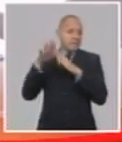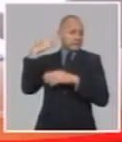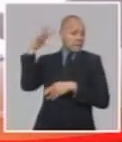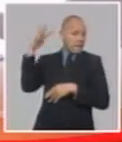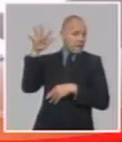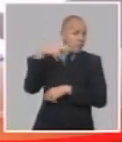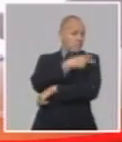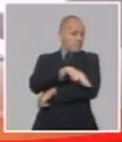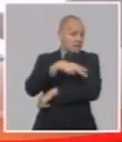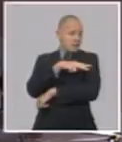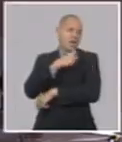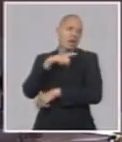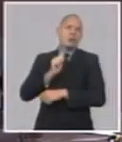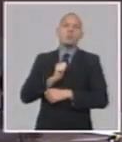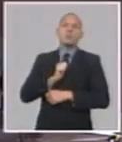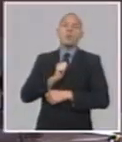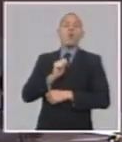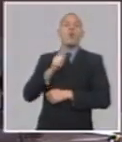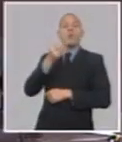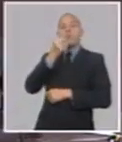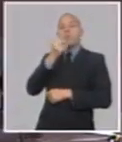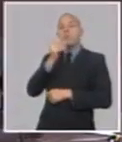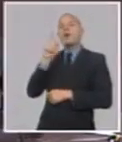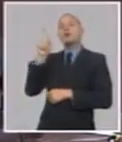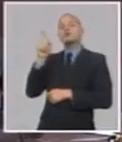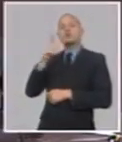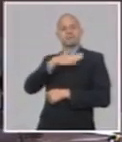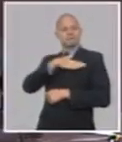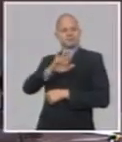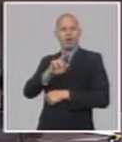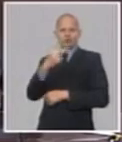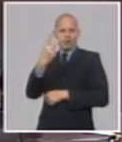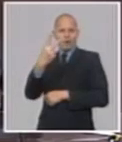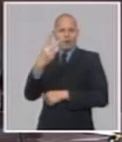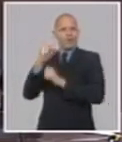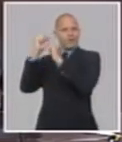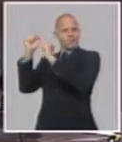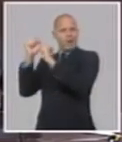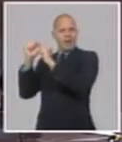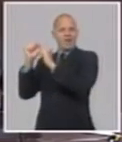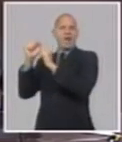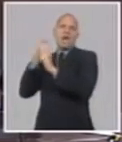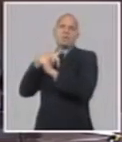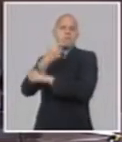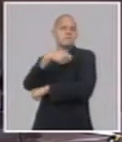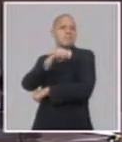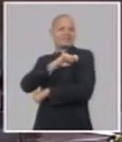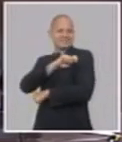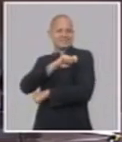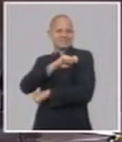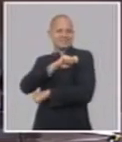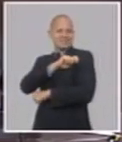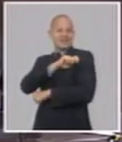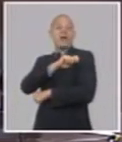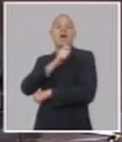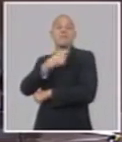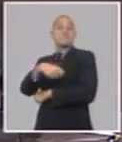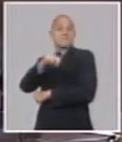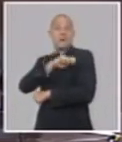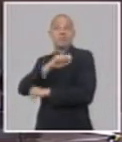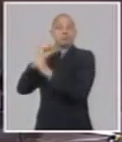residencia en Cuba. En primer lugar, la ley 113 del sistema tributario vigente desde el año 2013